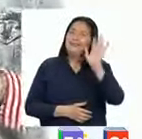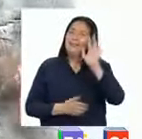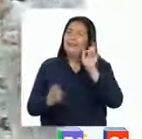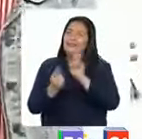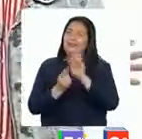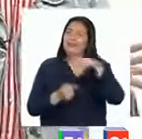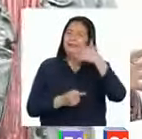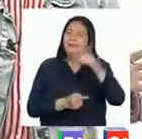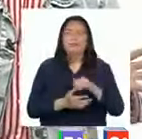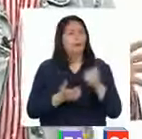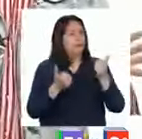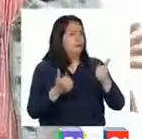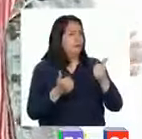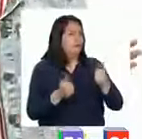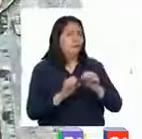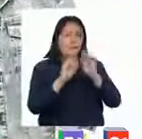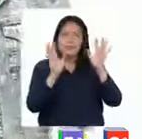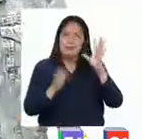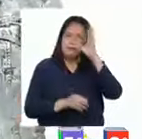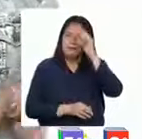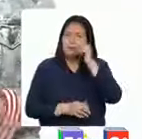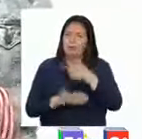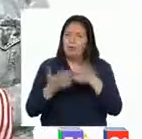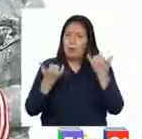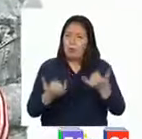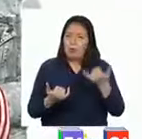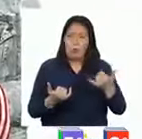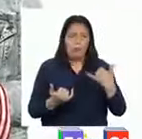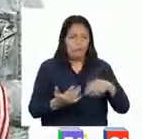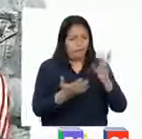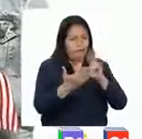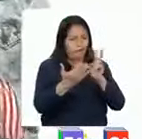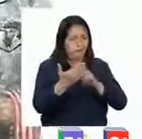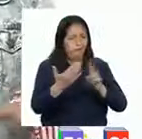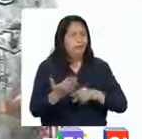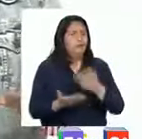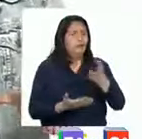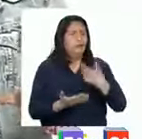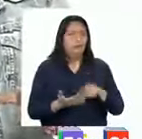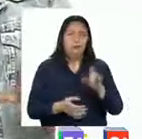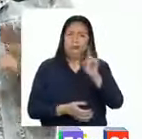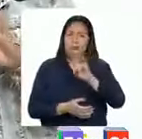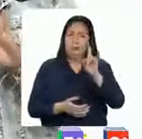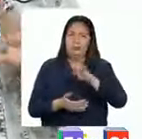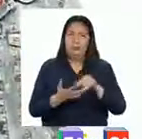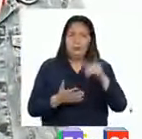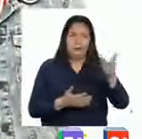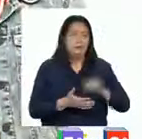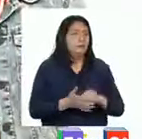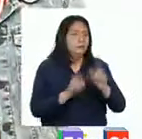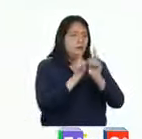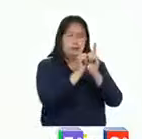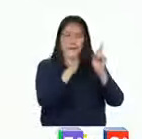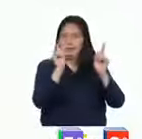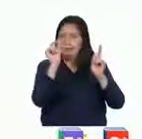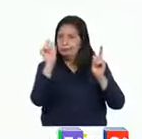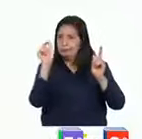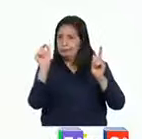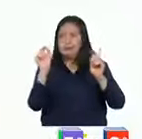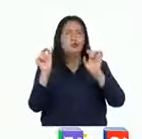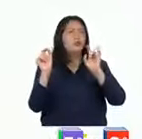Ha sido un gran día, chicos y chicas. Hoy hemos realizado la lectura de un texto utilizando la técnica del sumillado.